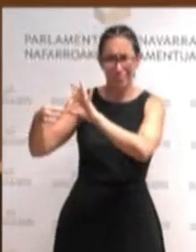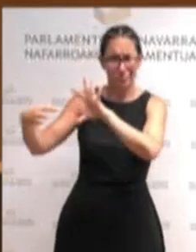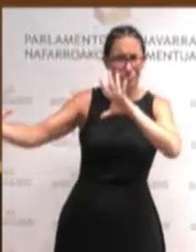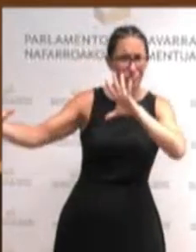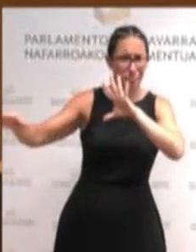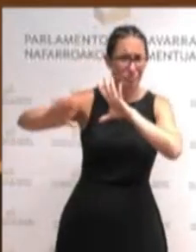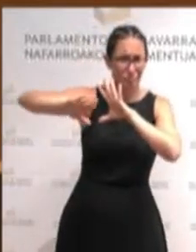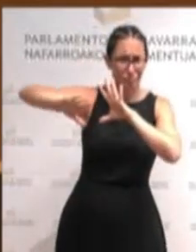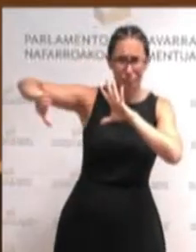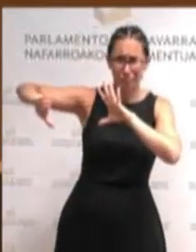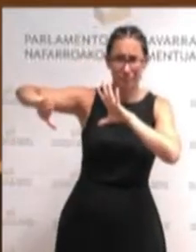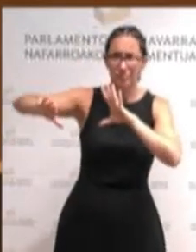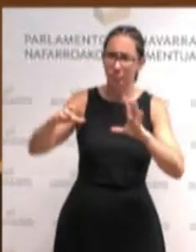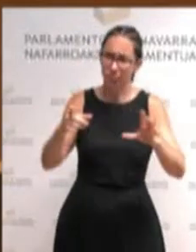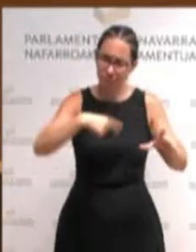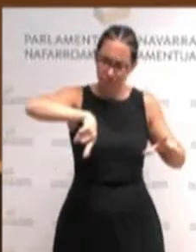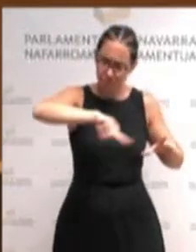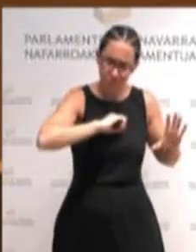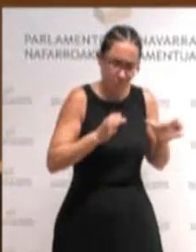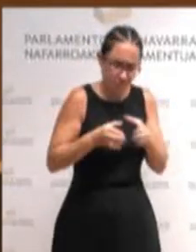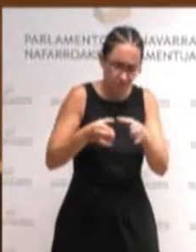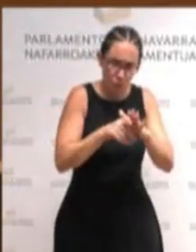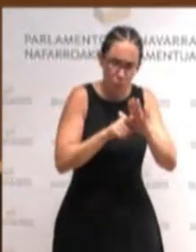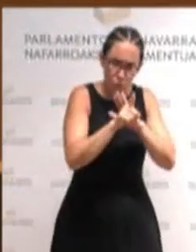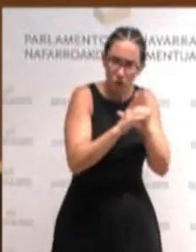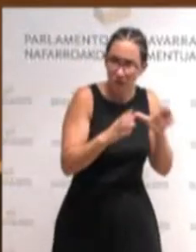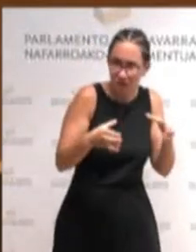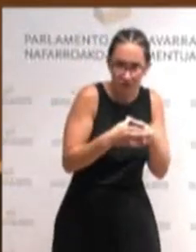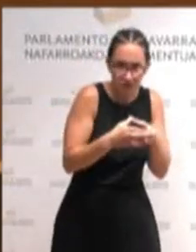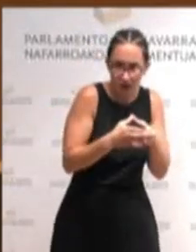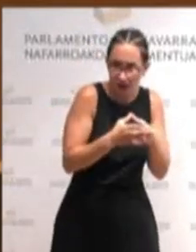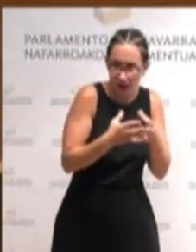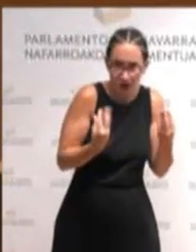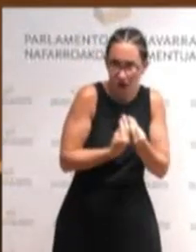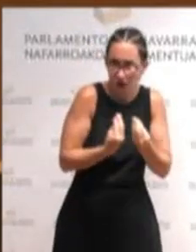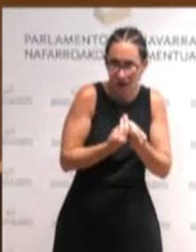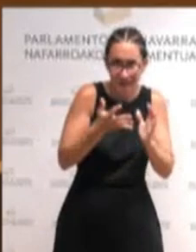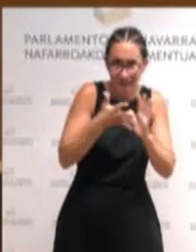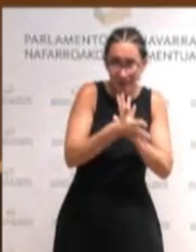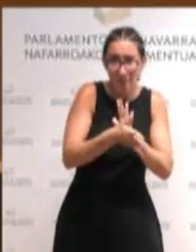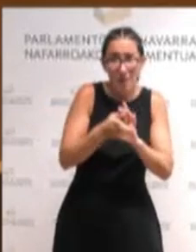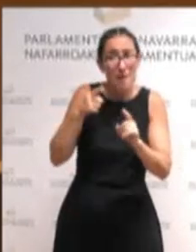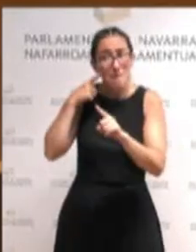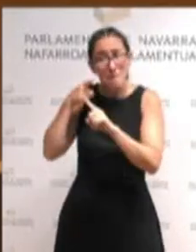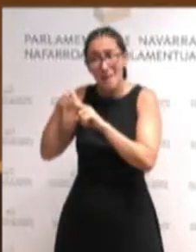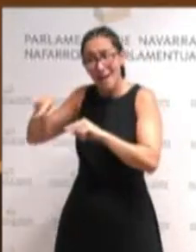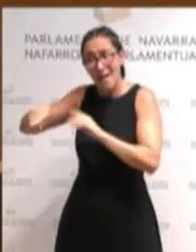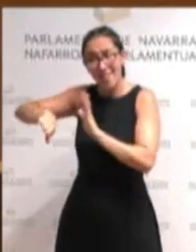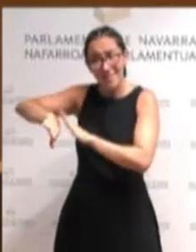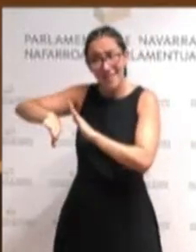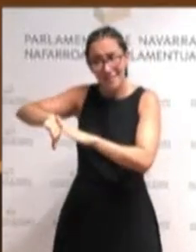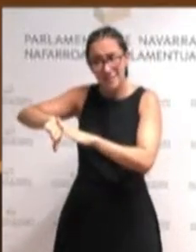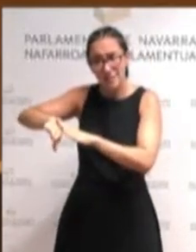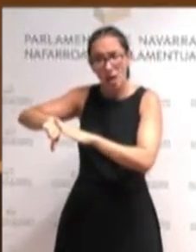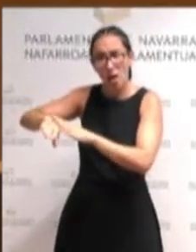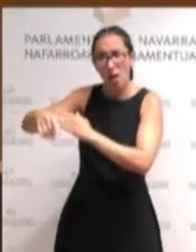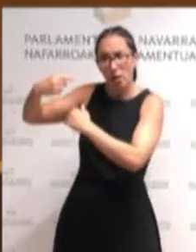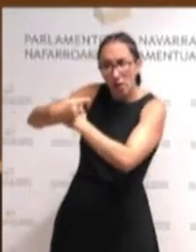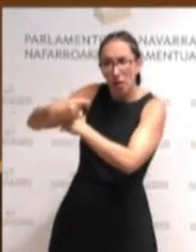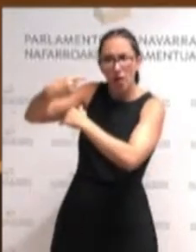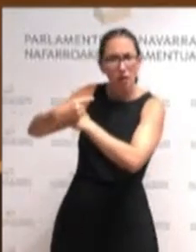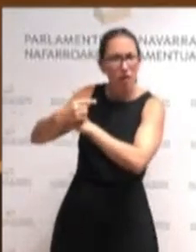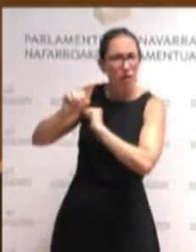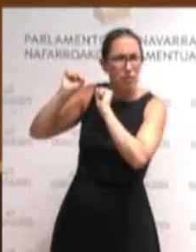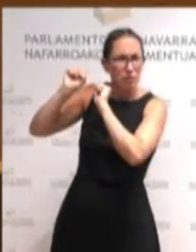progresistas para que las derechas no marquen el ritmo en las políticas públicas. Sin inercias del pasado,